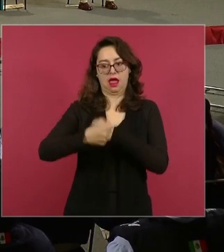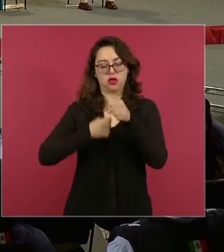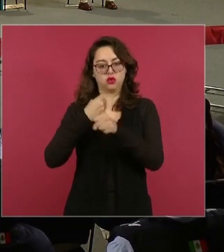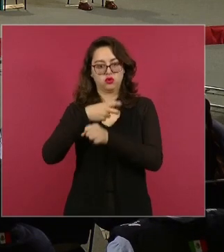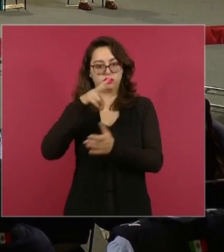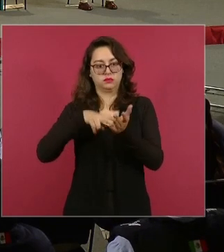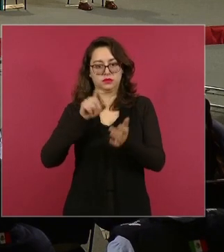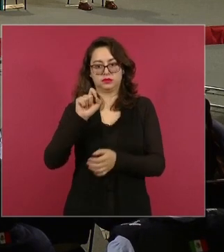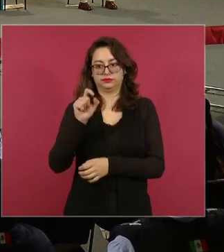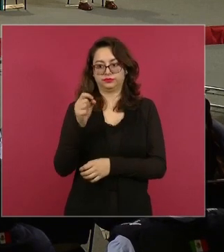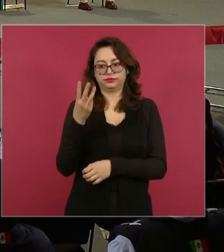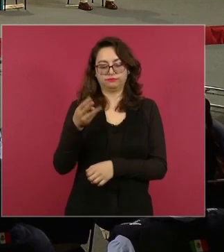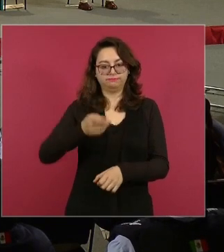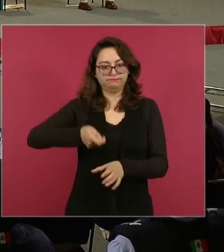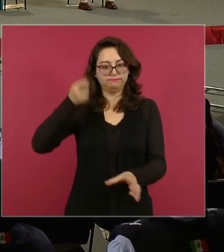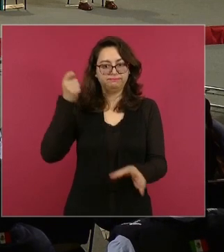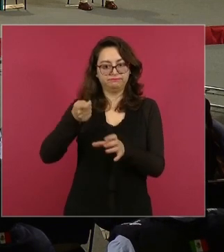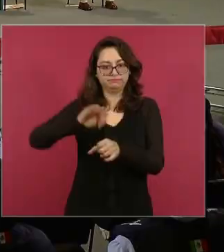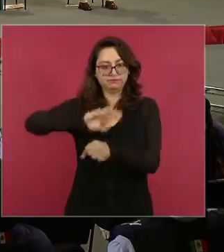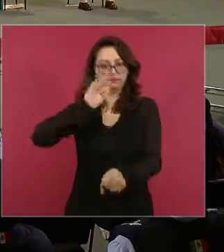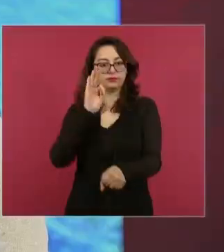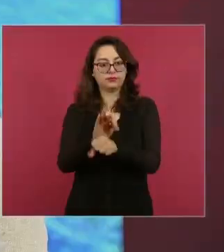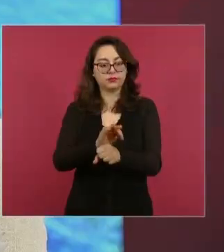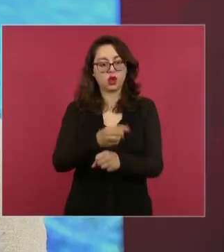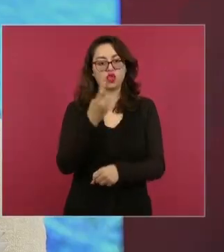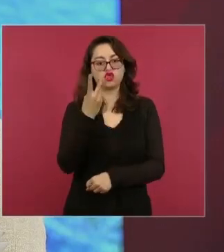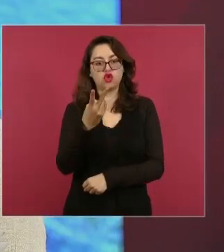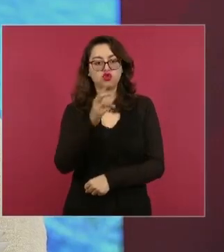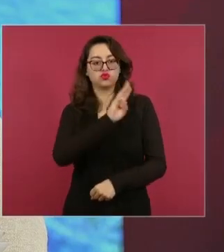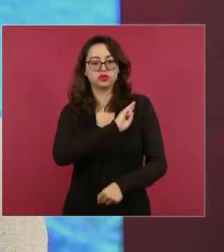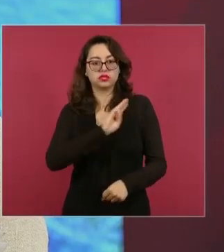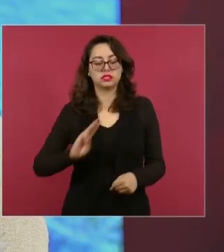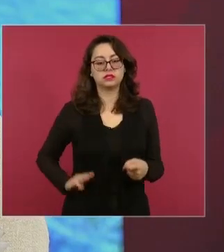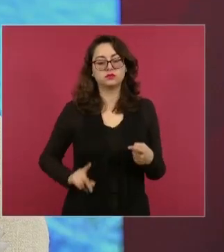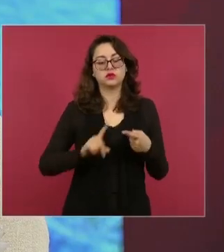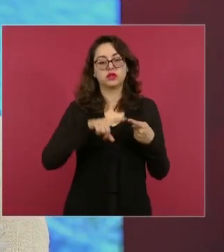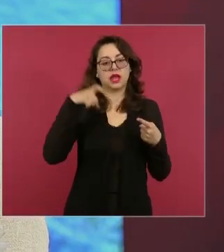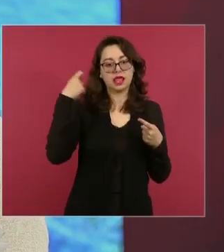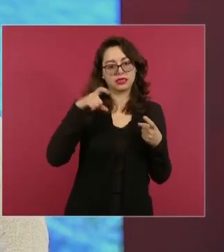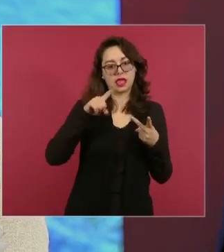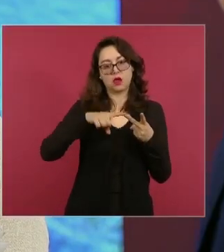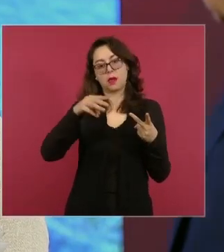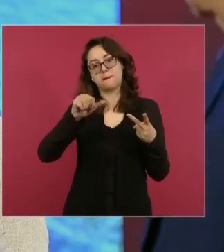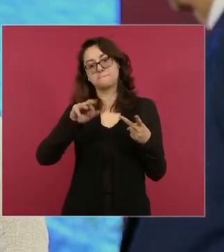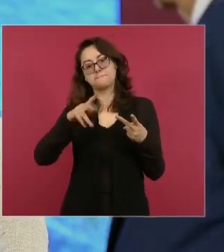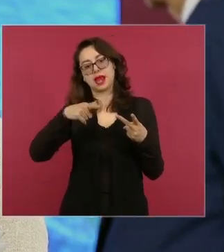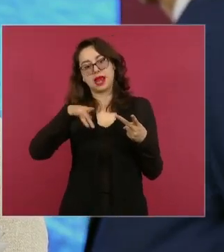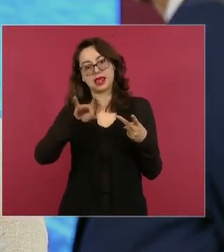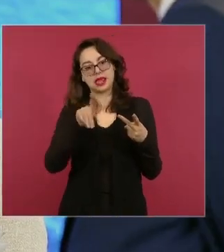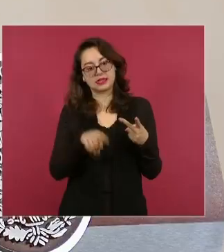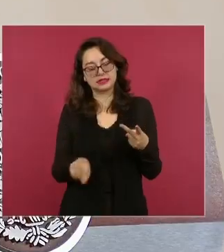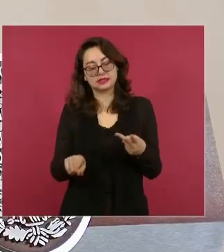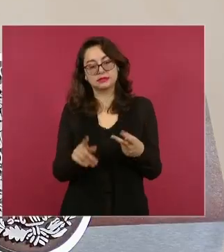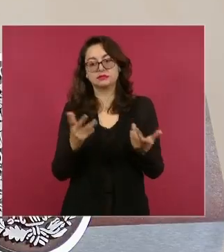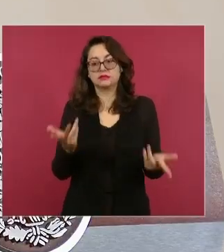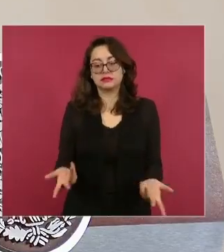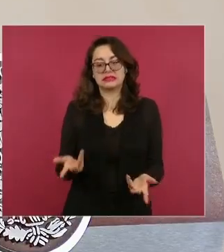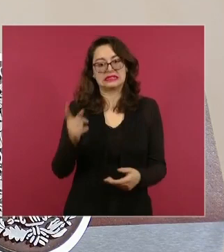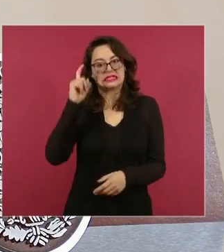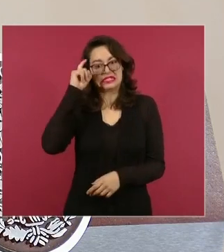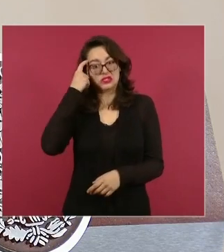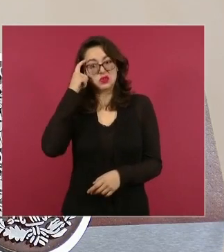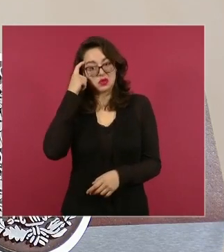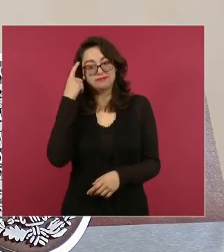dos municipios, Querétaro y El Marqués. ¿Qué presiones se tienen ahí? Las presiones de crecimiento urbano, de desarrollo inmobiliario,